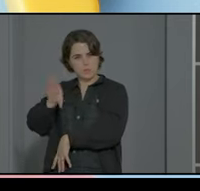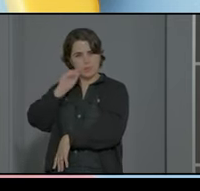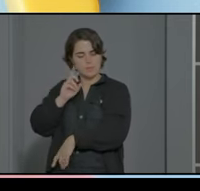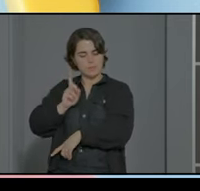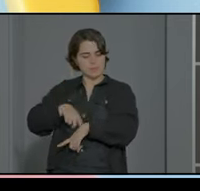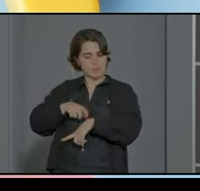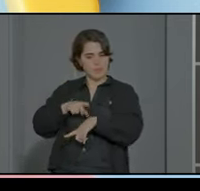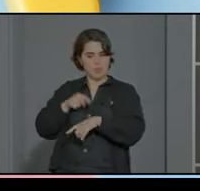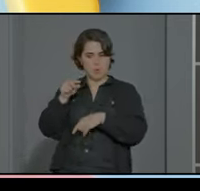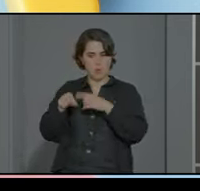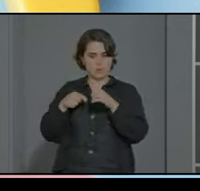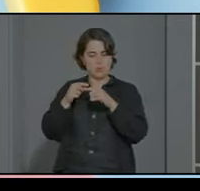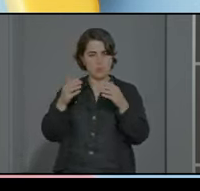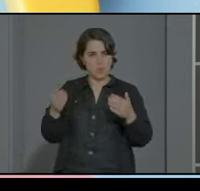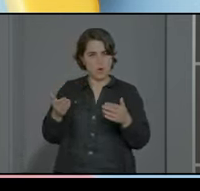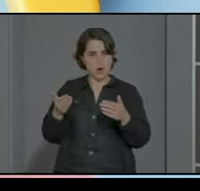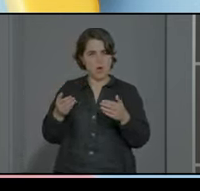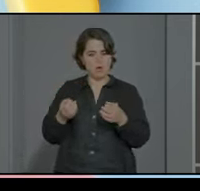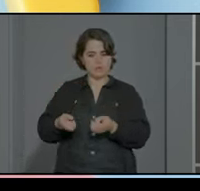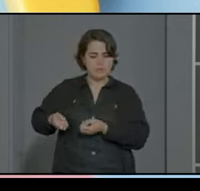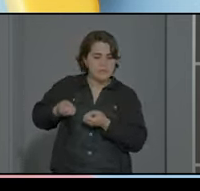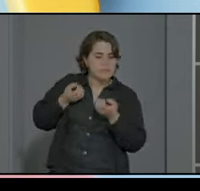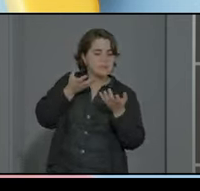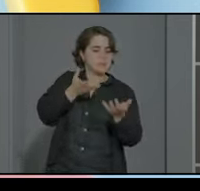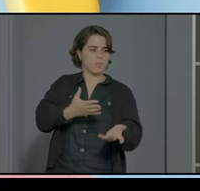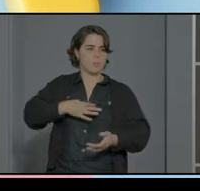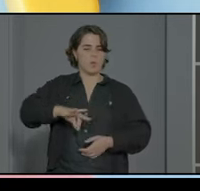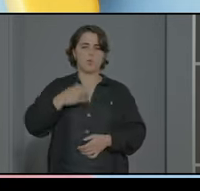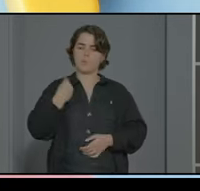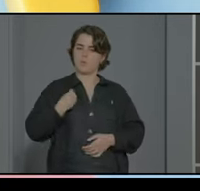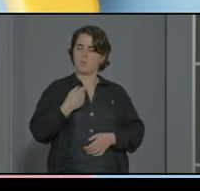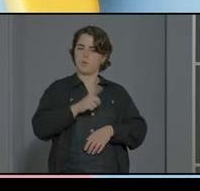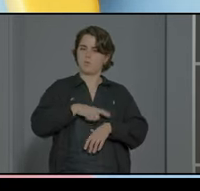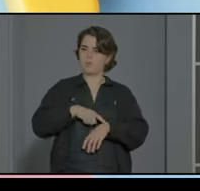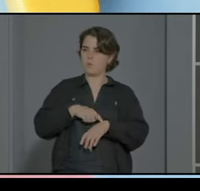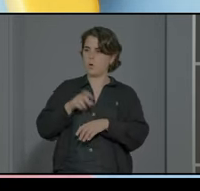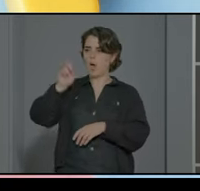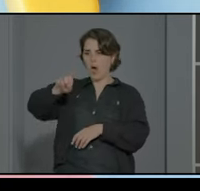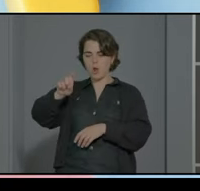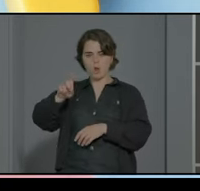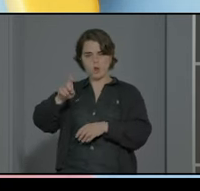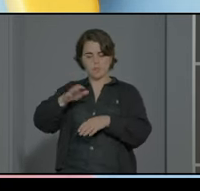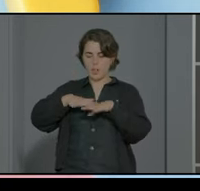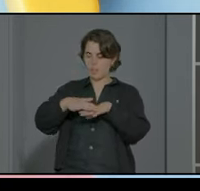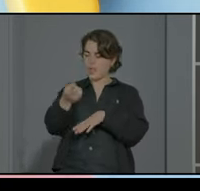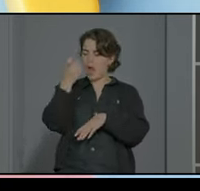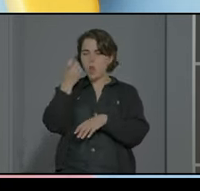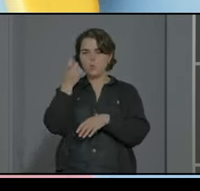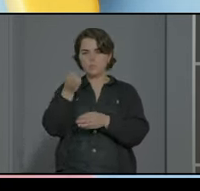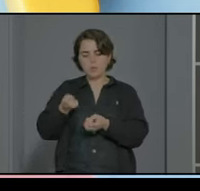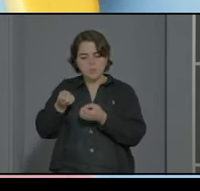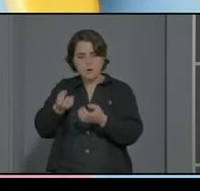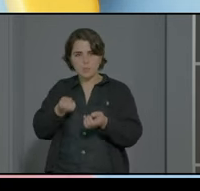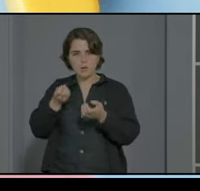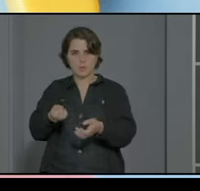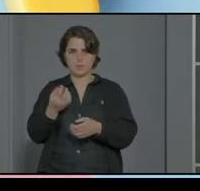tiempo para que se puedan expresar igual que tenemos que dar el tiempo a que se expresen los alumnos cuando estamos con ellos que